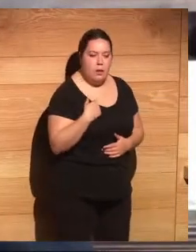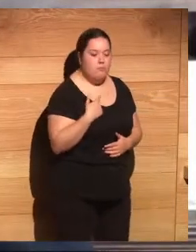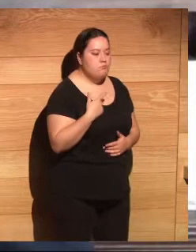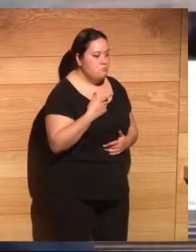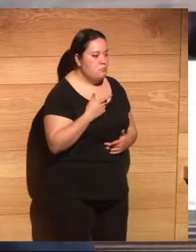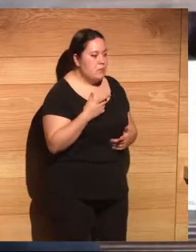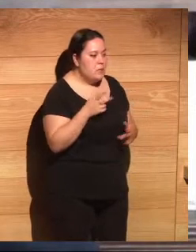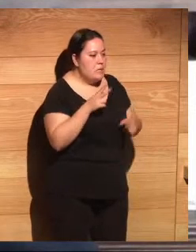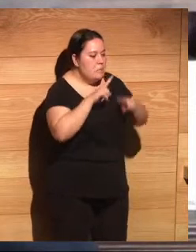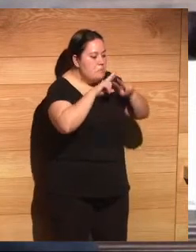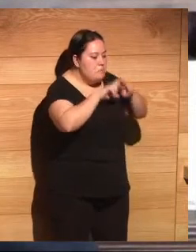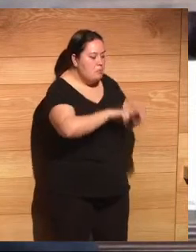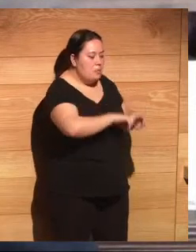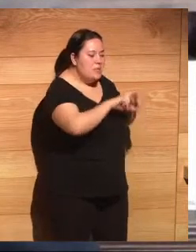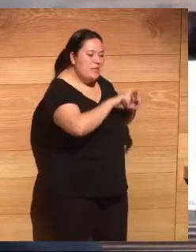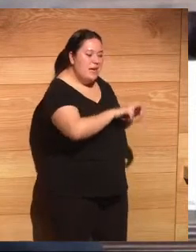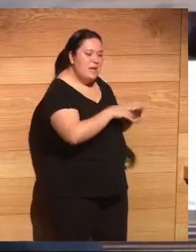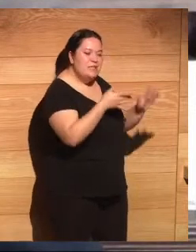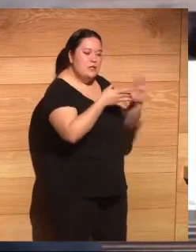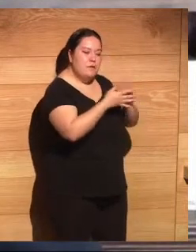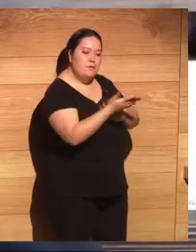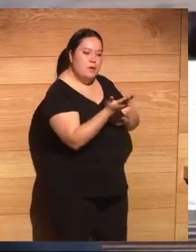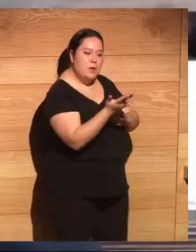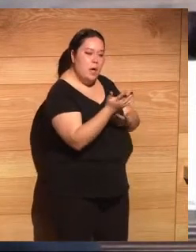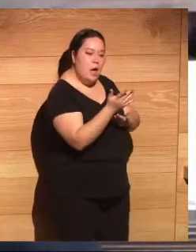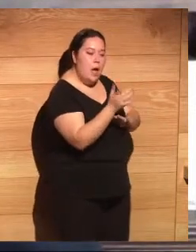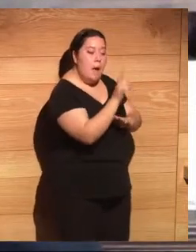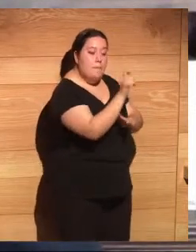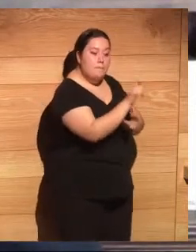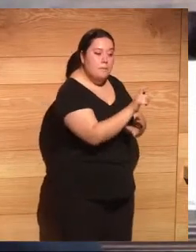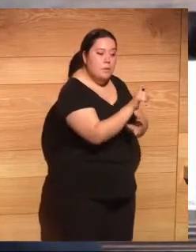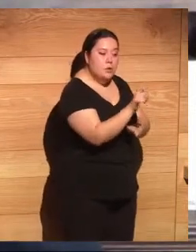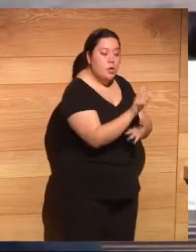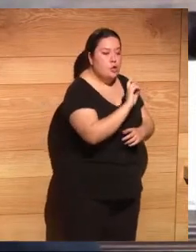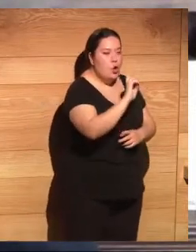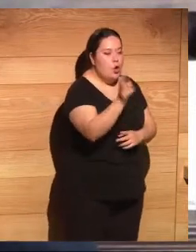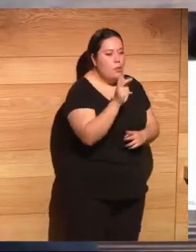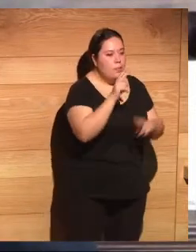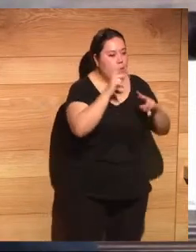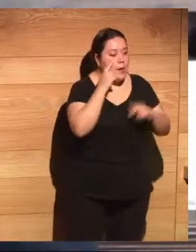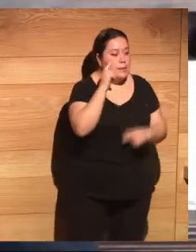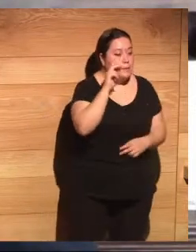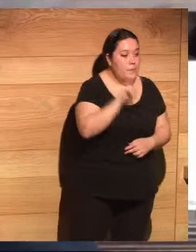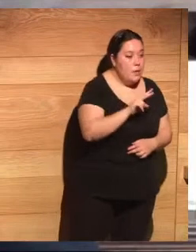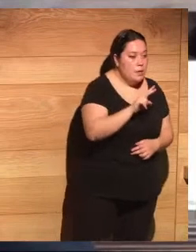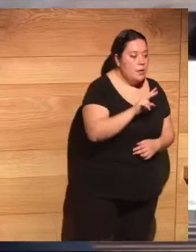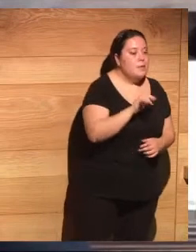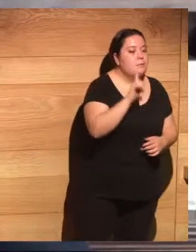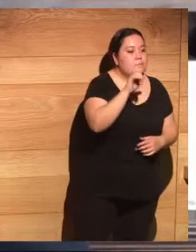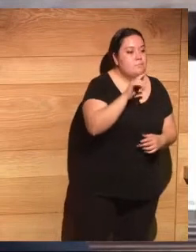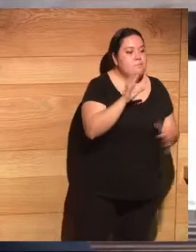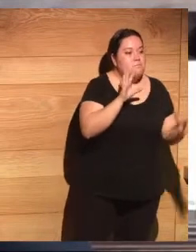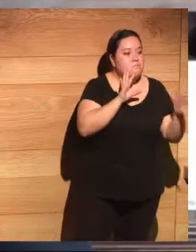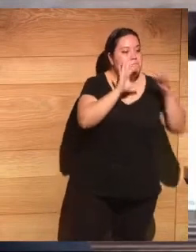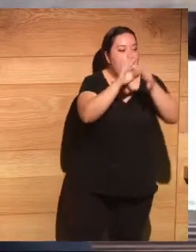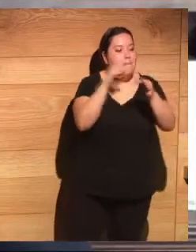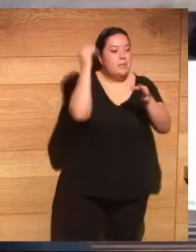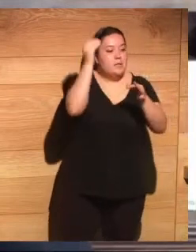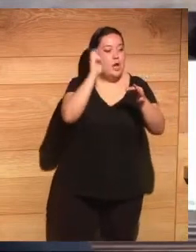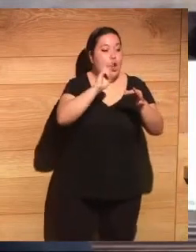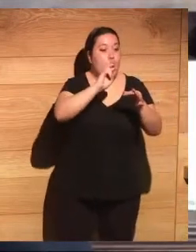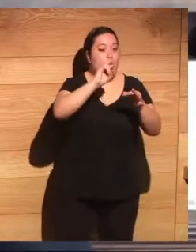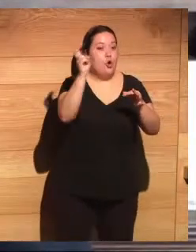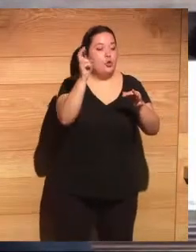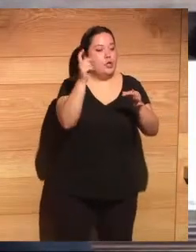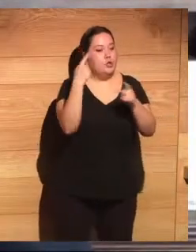investigar es ver lo que otros ven y pensar lo que nadie ha pensado ahora lo que tenemos que